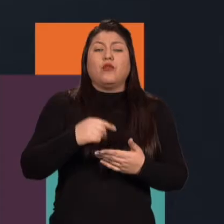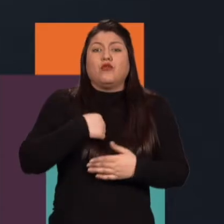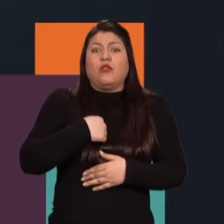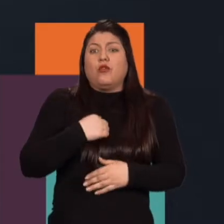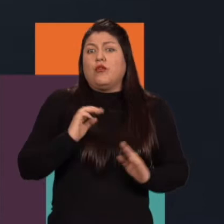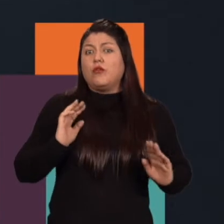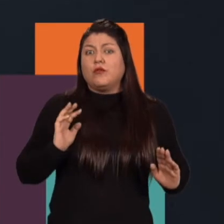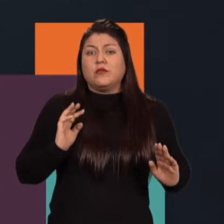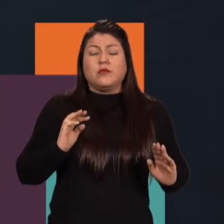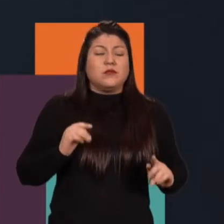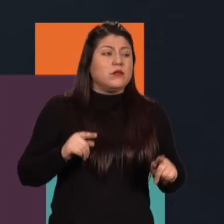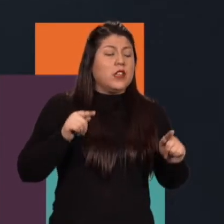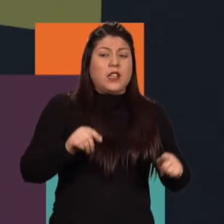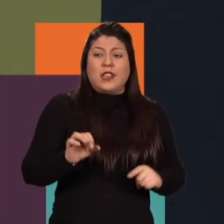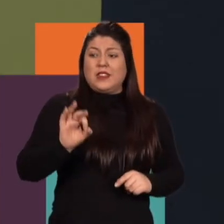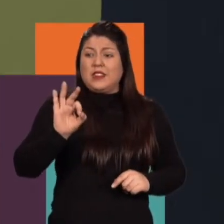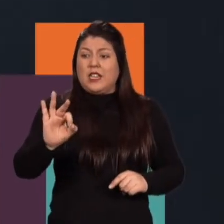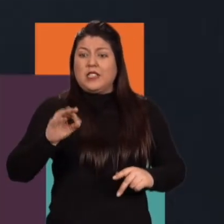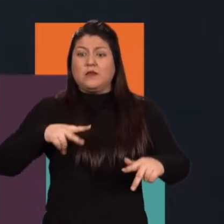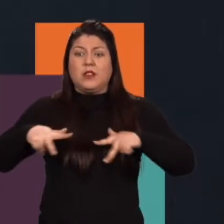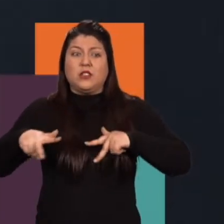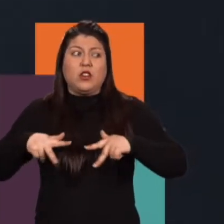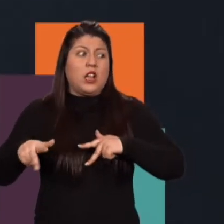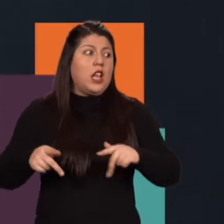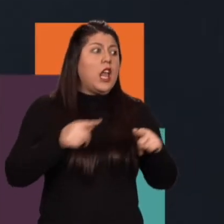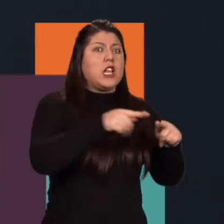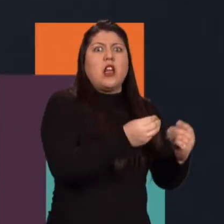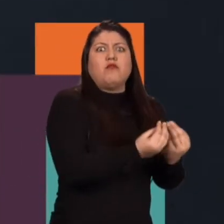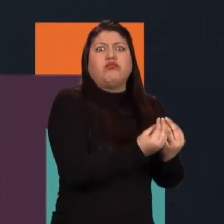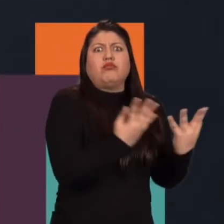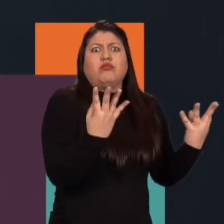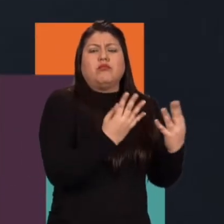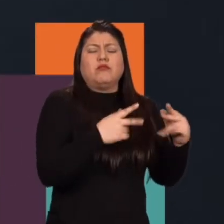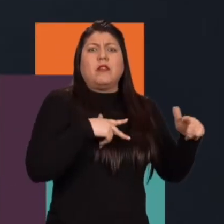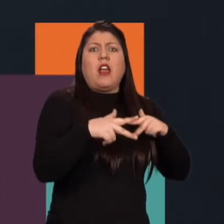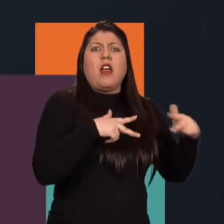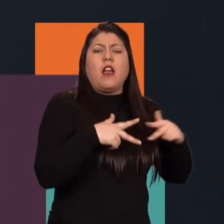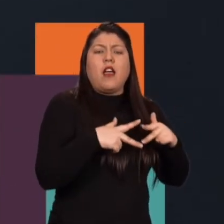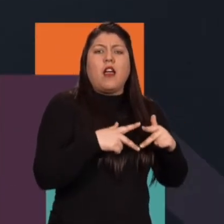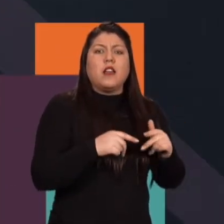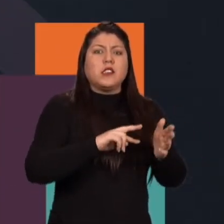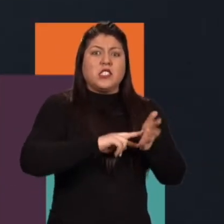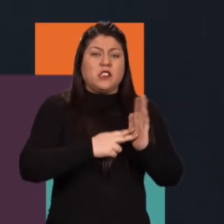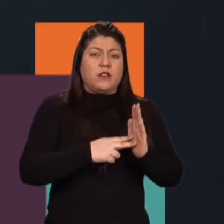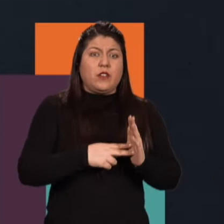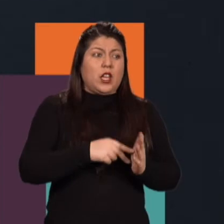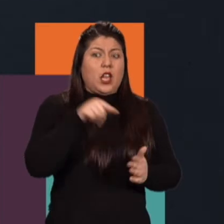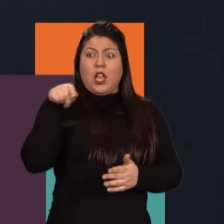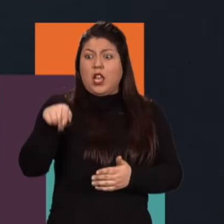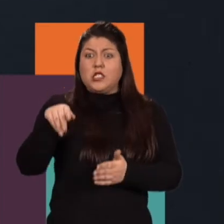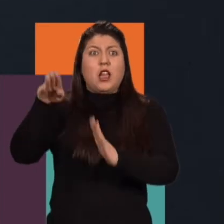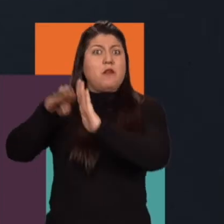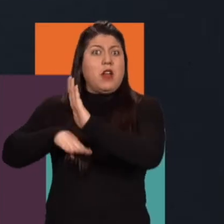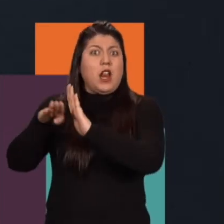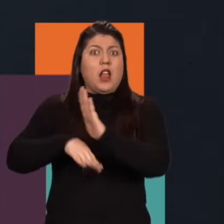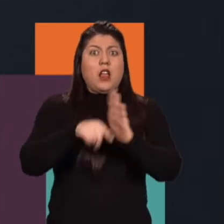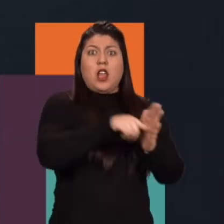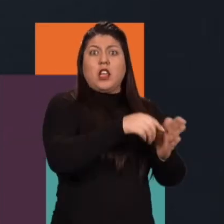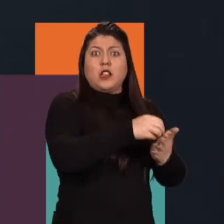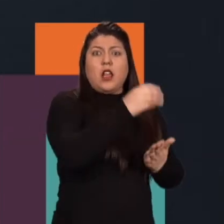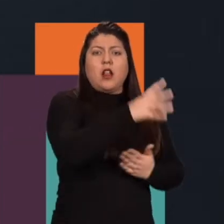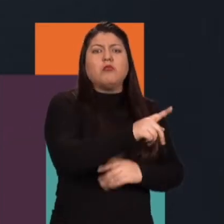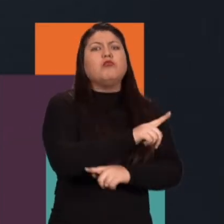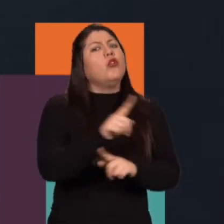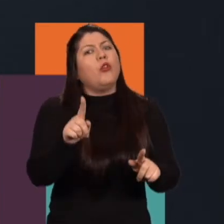entonces, no quiere decir que porque yo armo una historia con tres personajes vale, yo tengo que cobrar menos por una historia como la